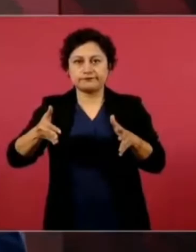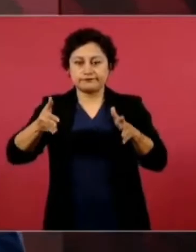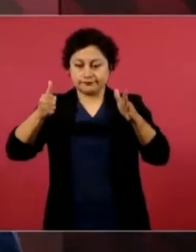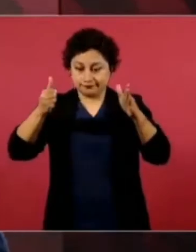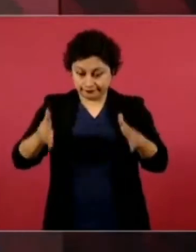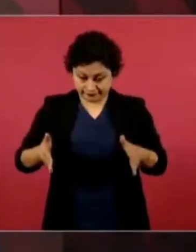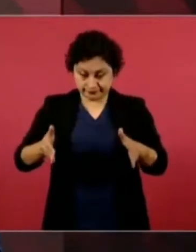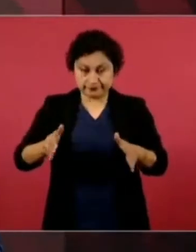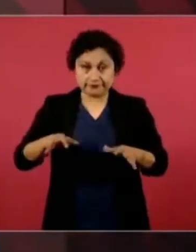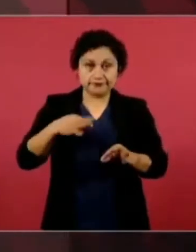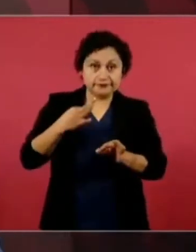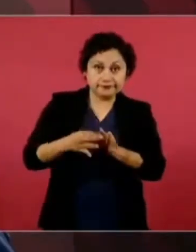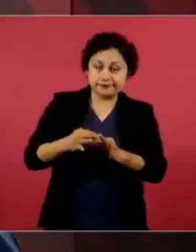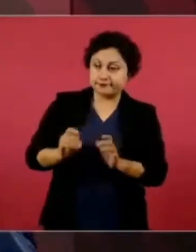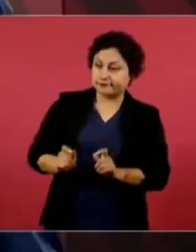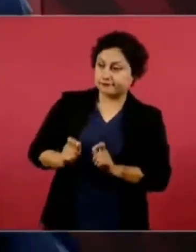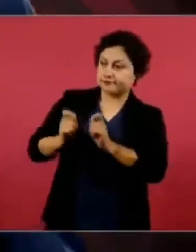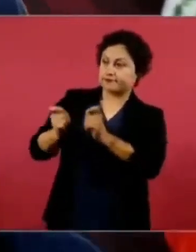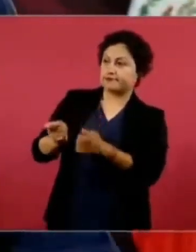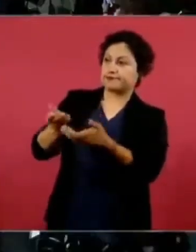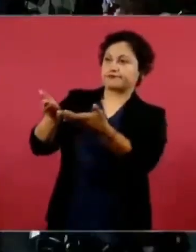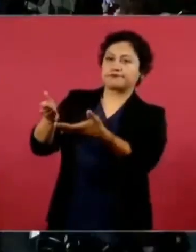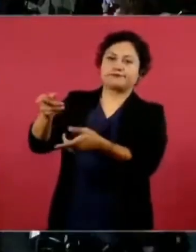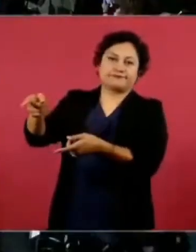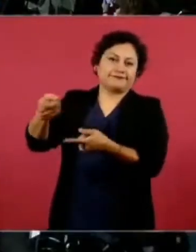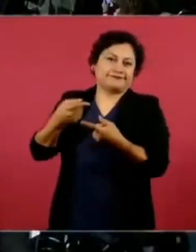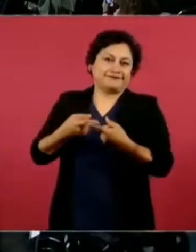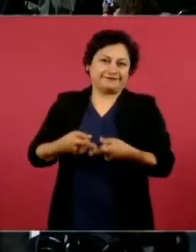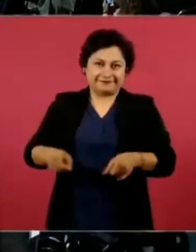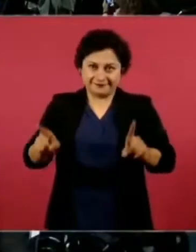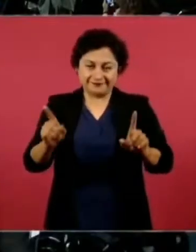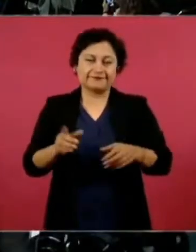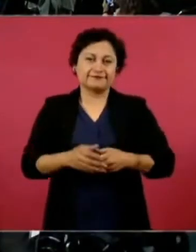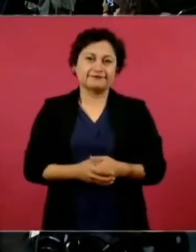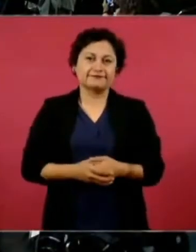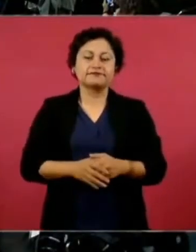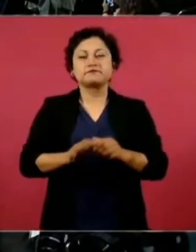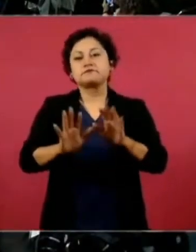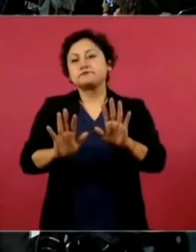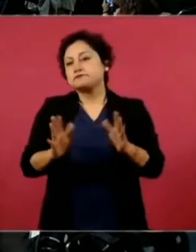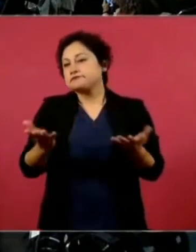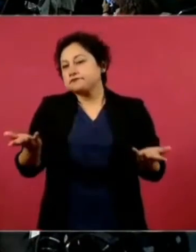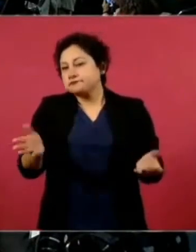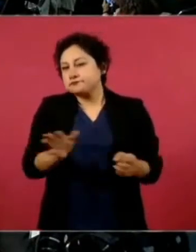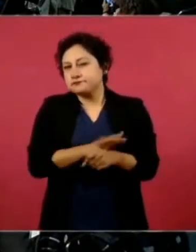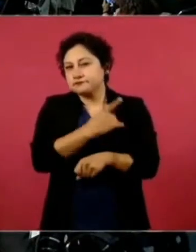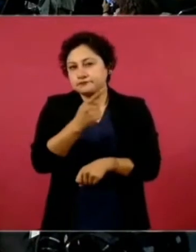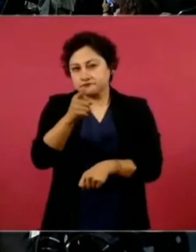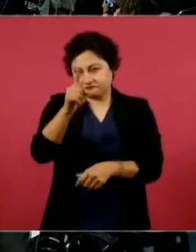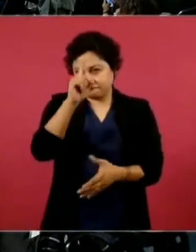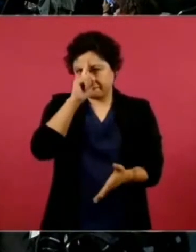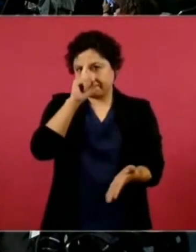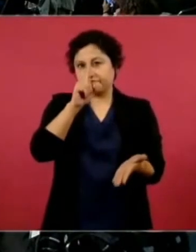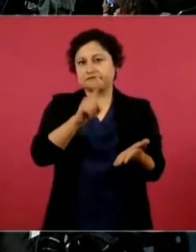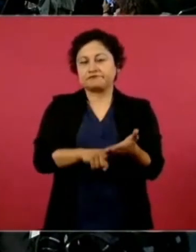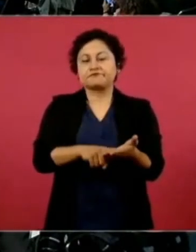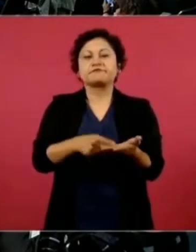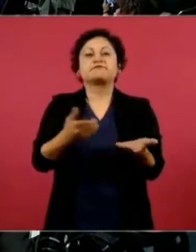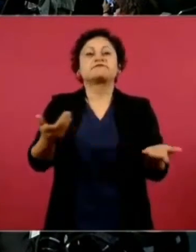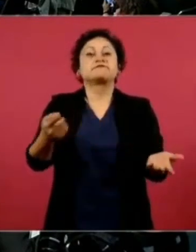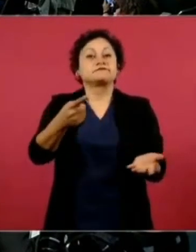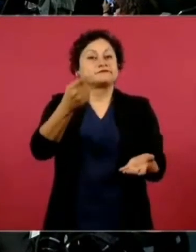No es igual que imagínense si les hubiese funcionado